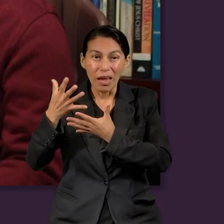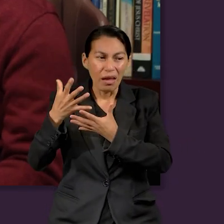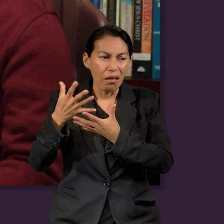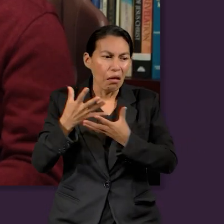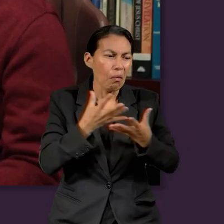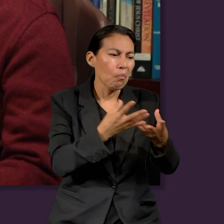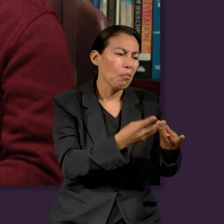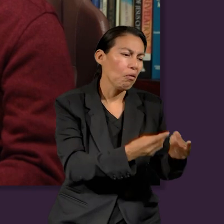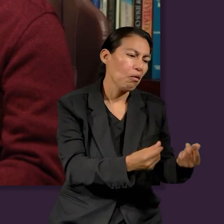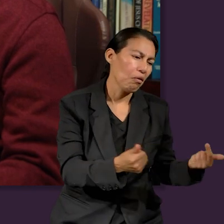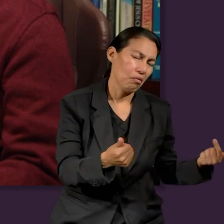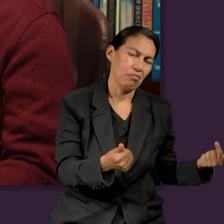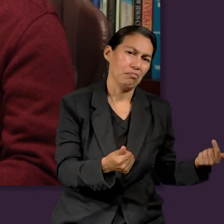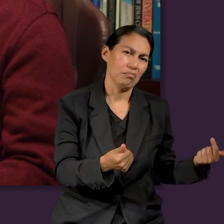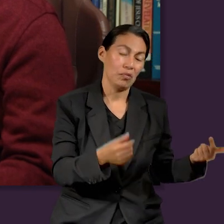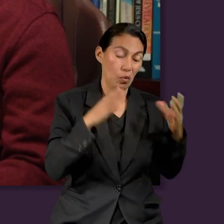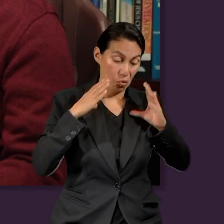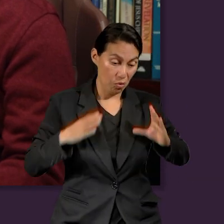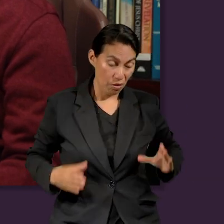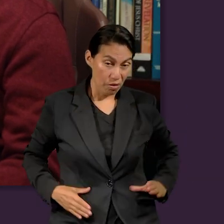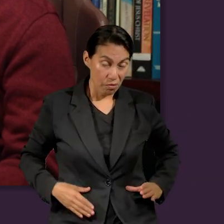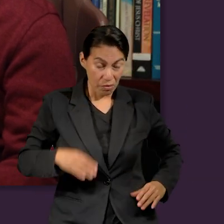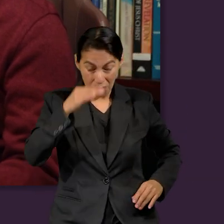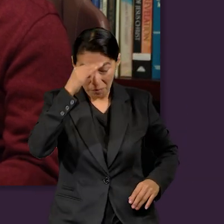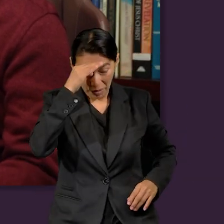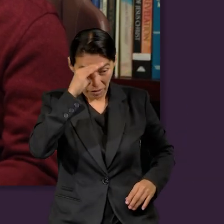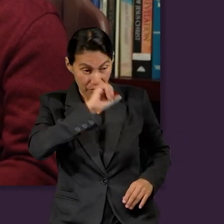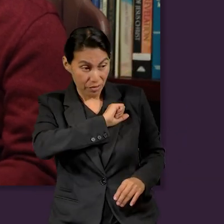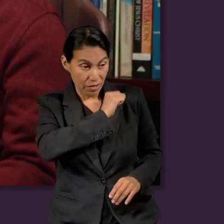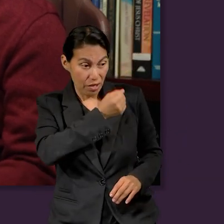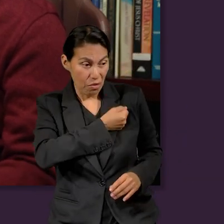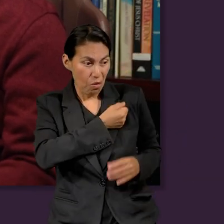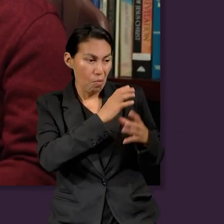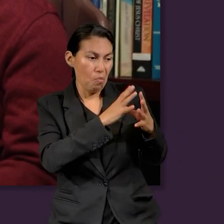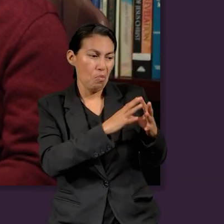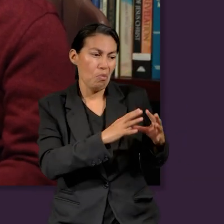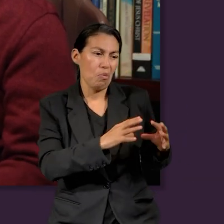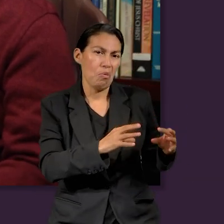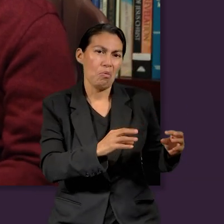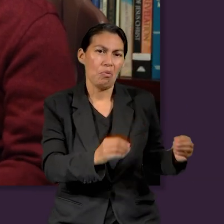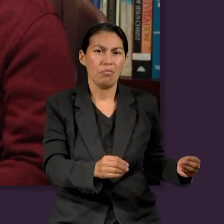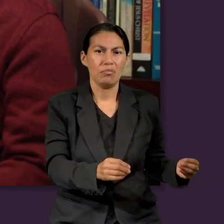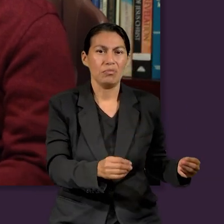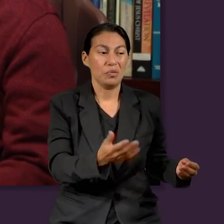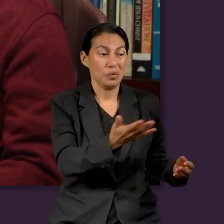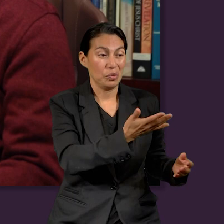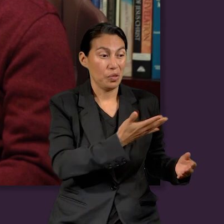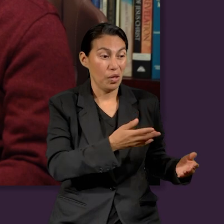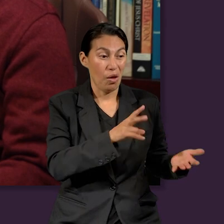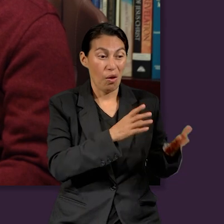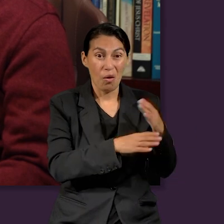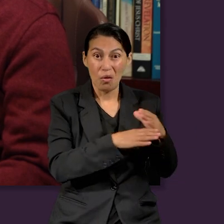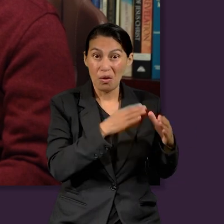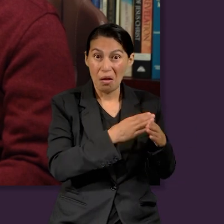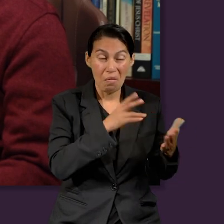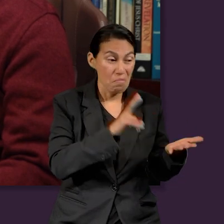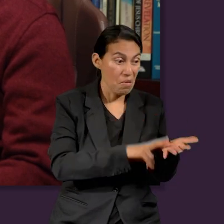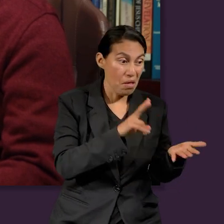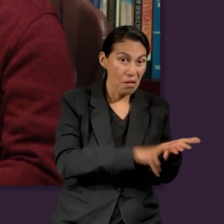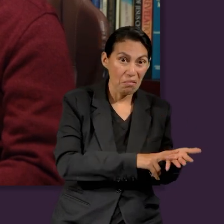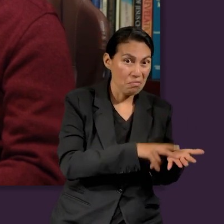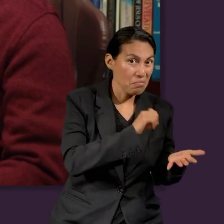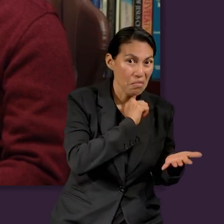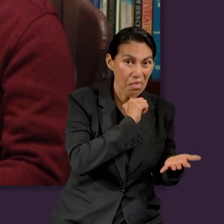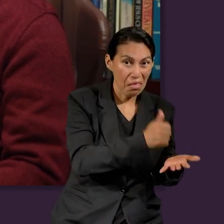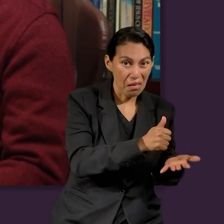del cuerpo, la mente, la salud, y los bienes materiales, se despilfarran en cosas que nunca llegan a